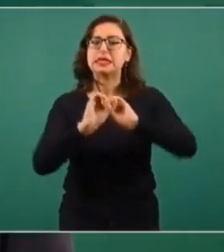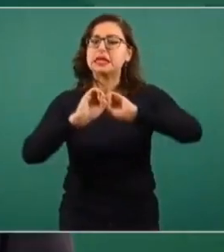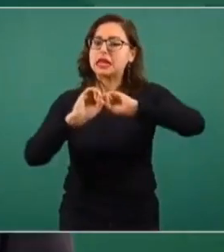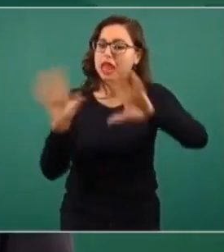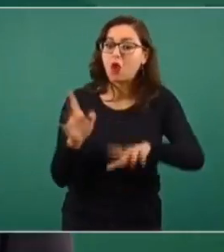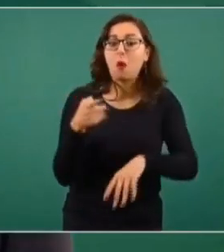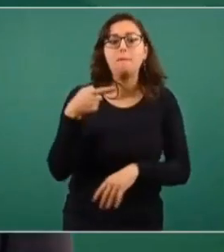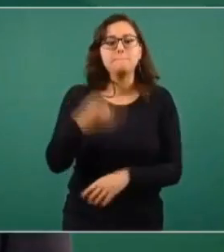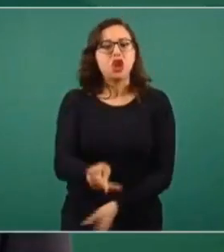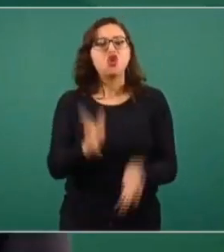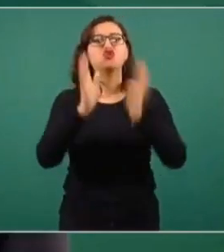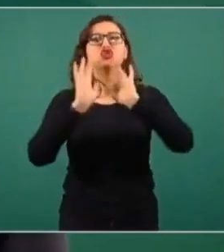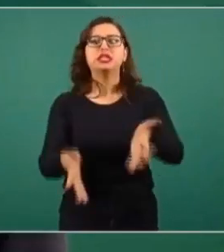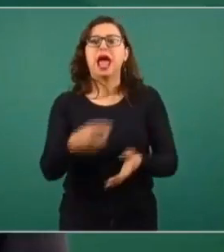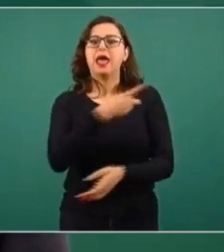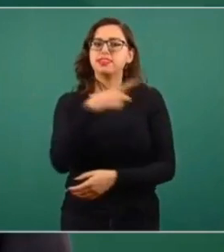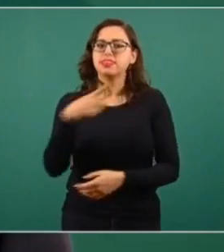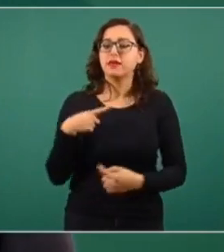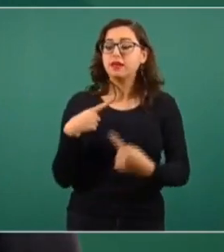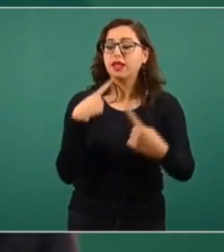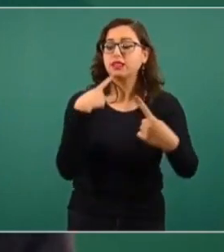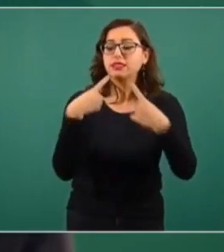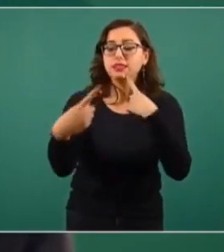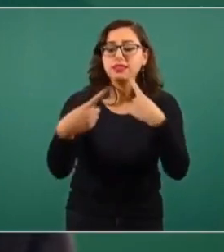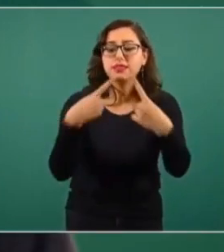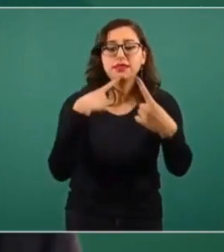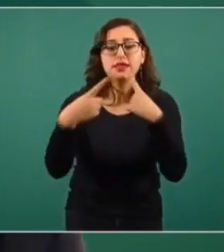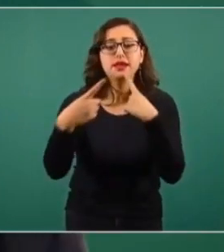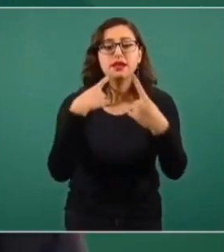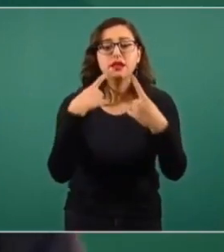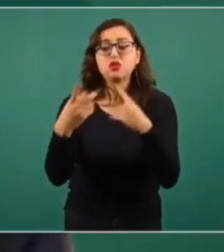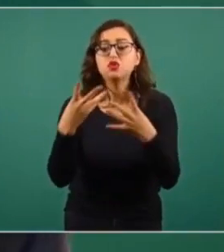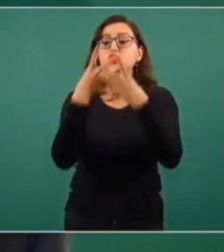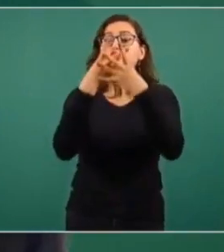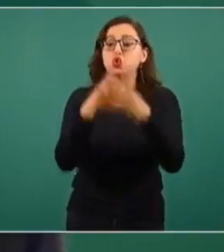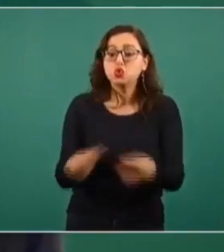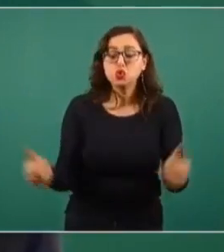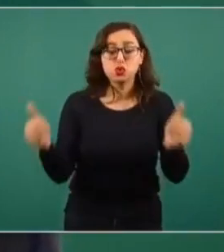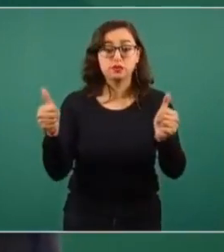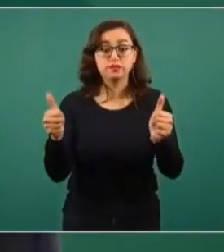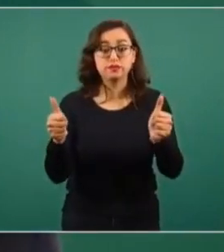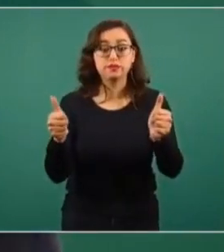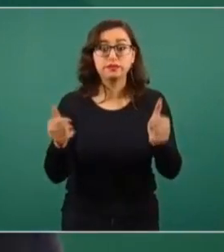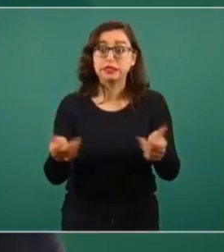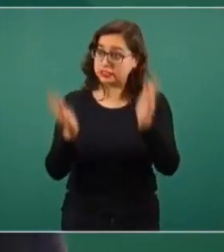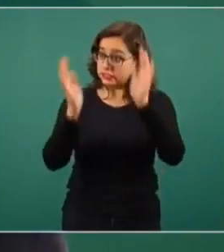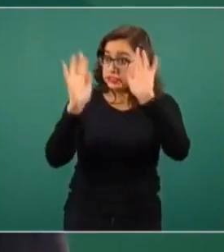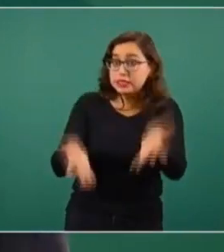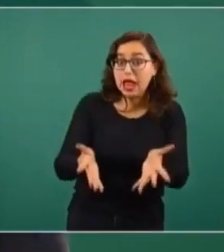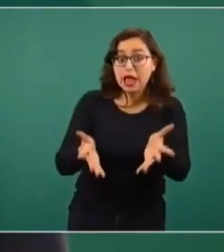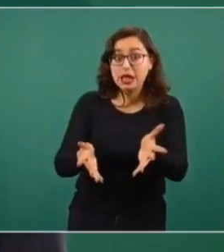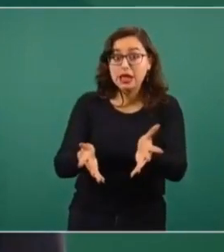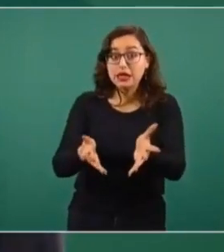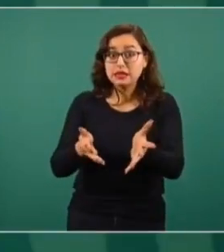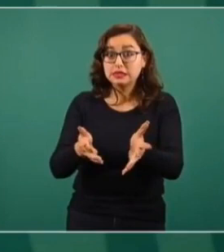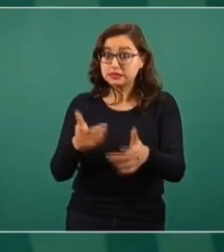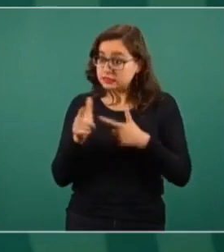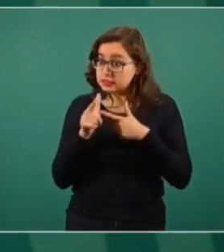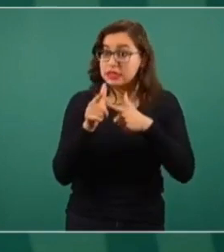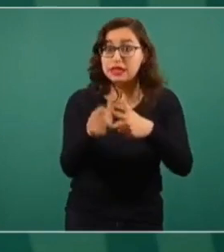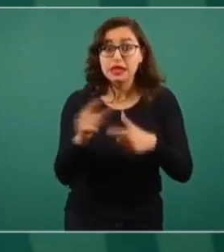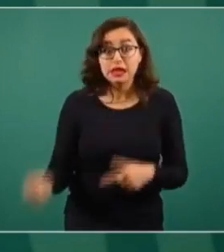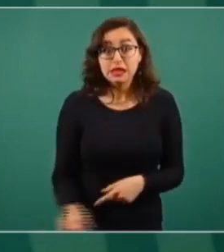para encontrar una solución. ¿Será definitiva? Miren, en los conflictos de esta naturaleza las soluciones